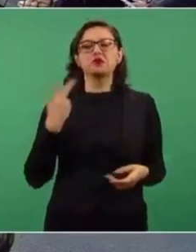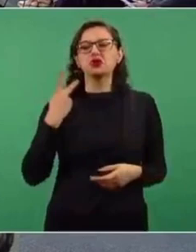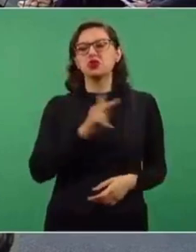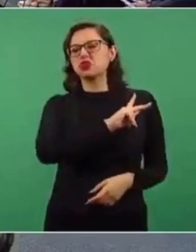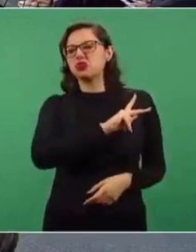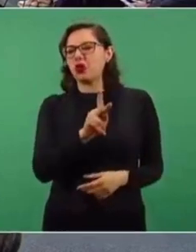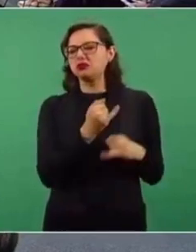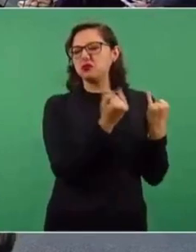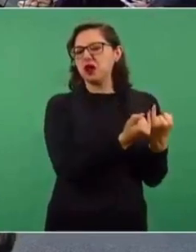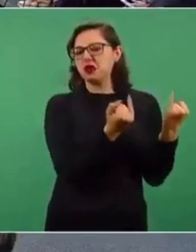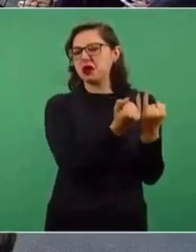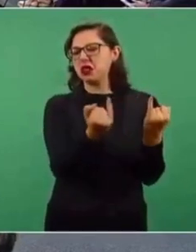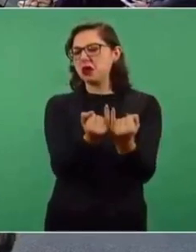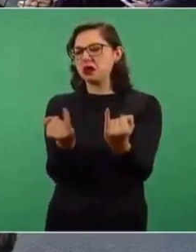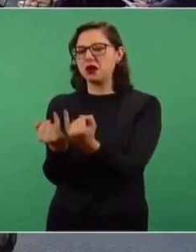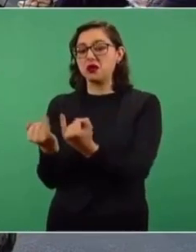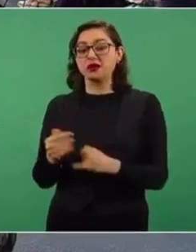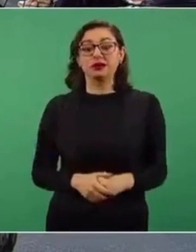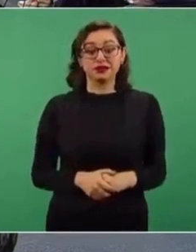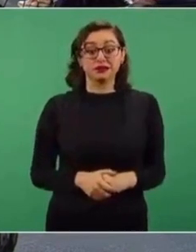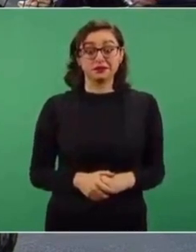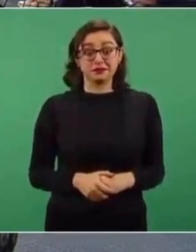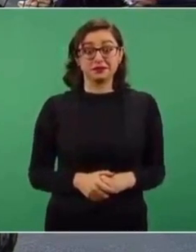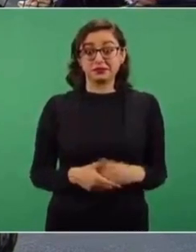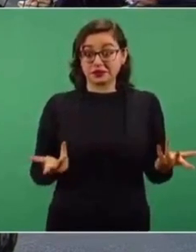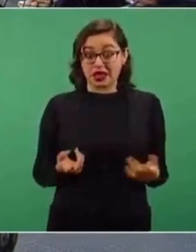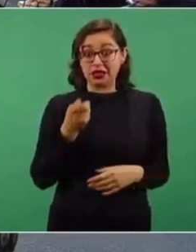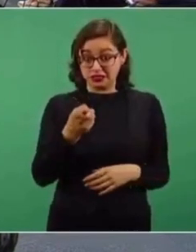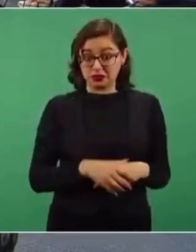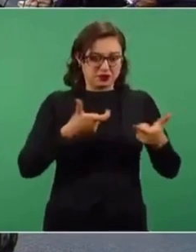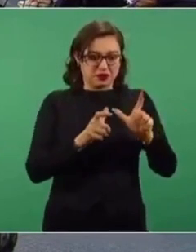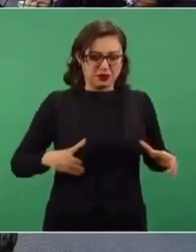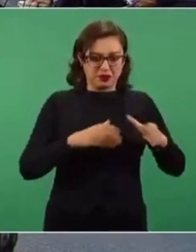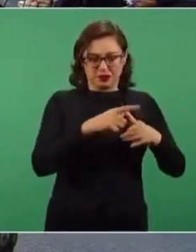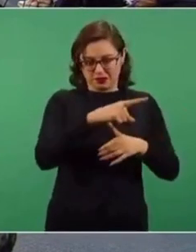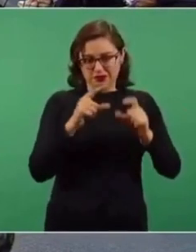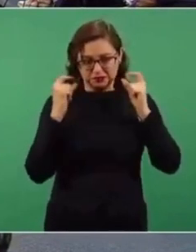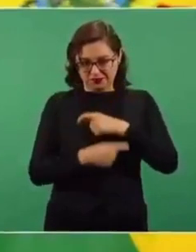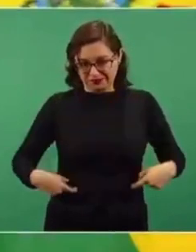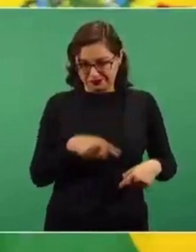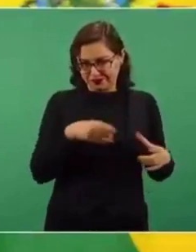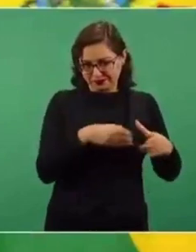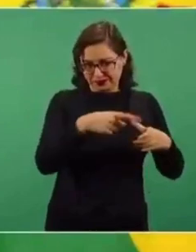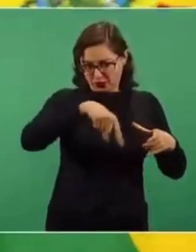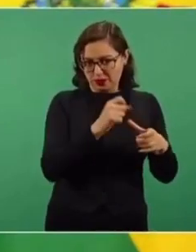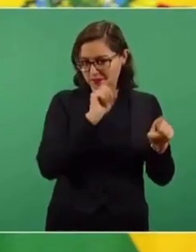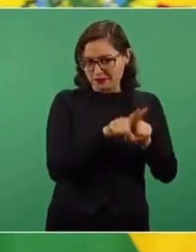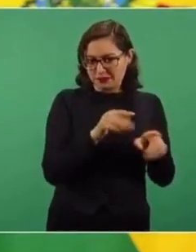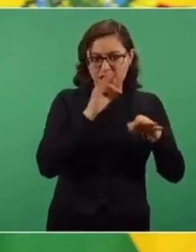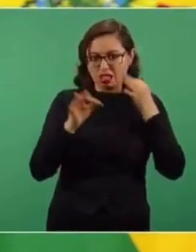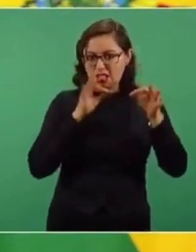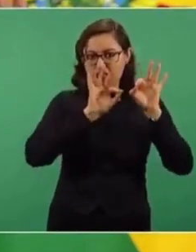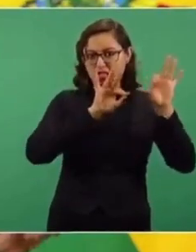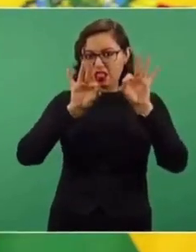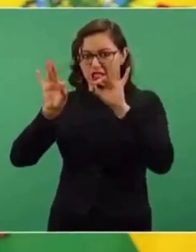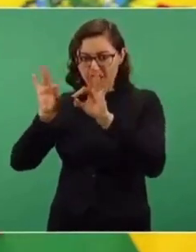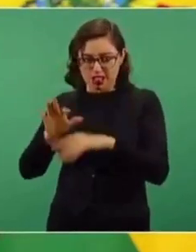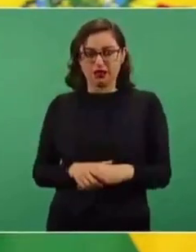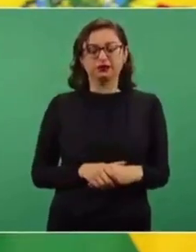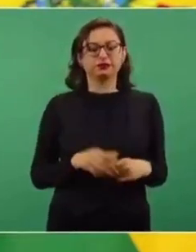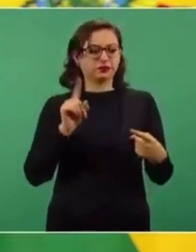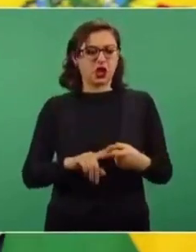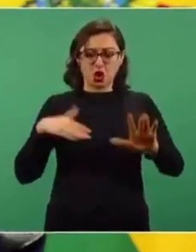iguales. Eso fue lo que hizo el movimiento zapatista, hablando en plata. No protestaban con